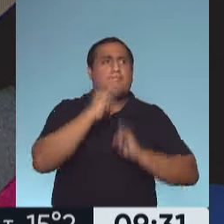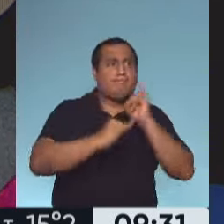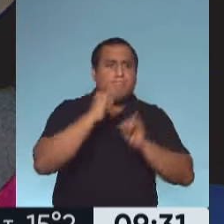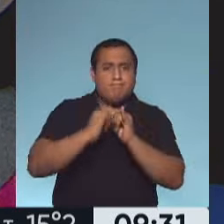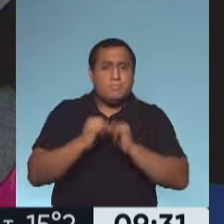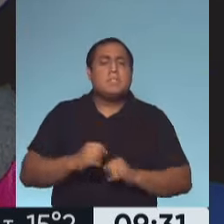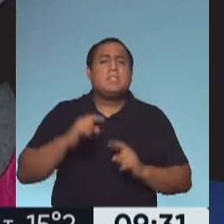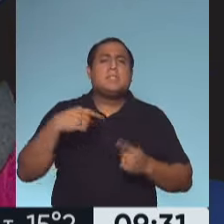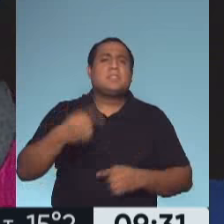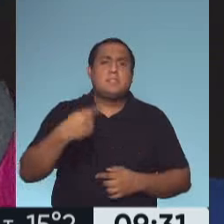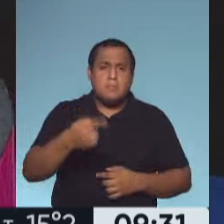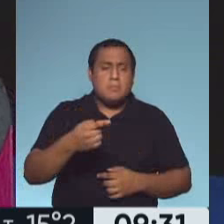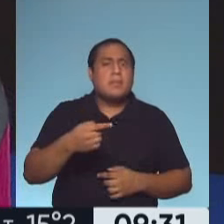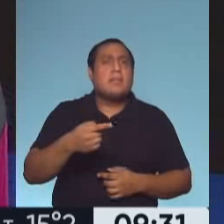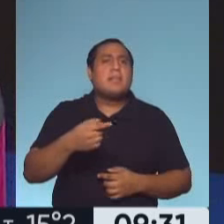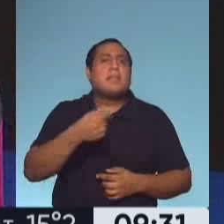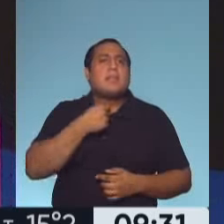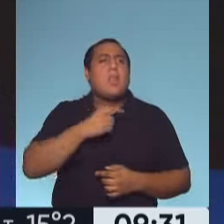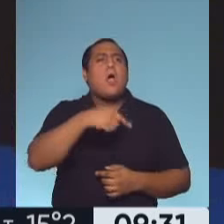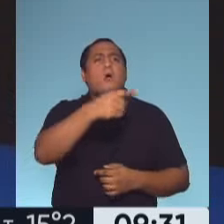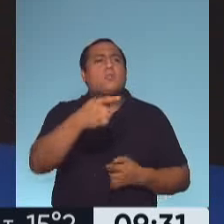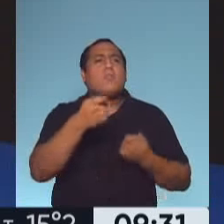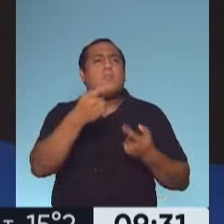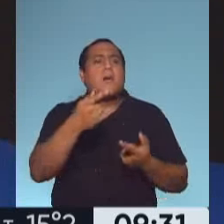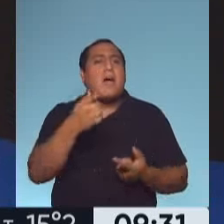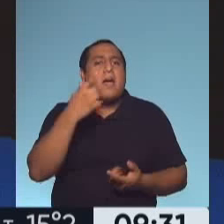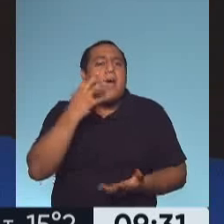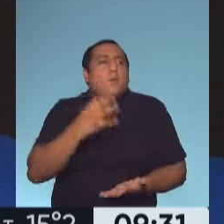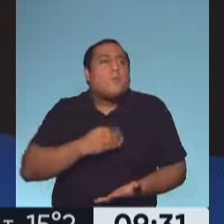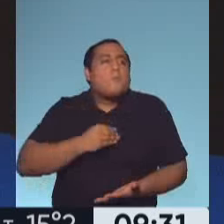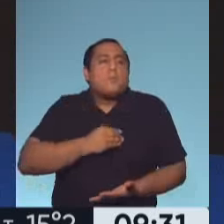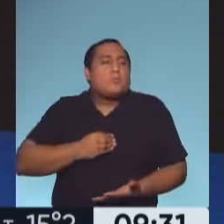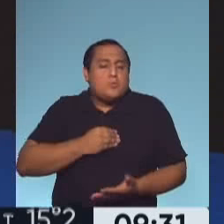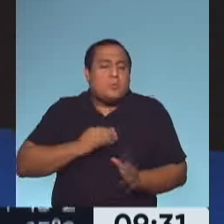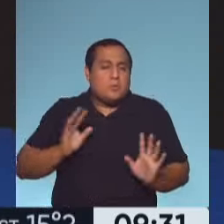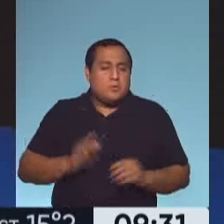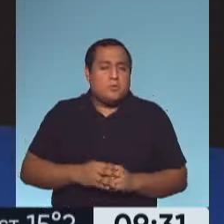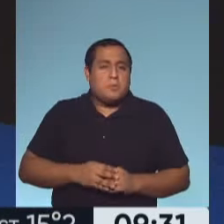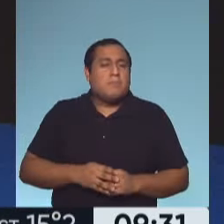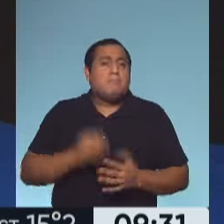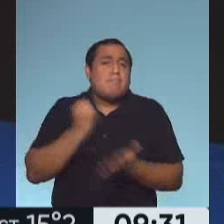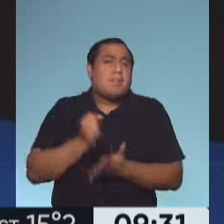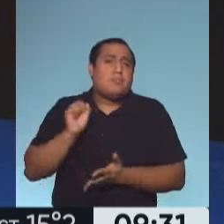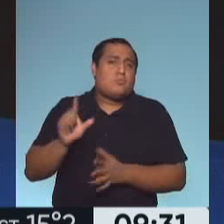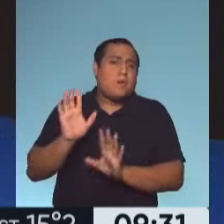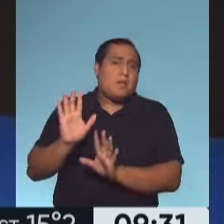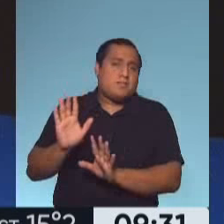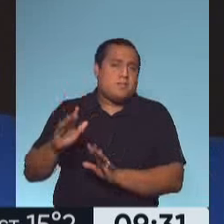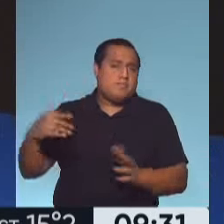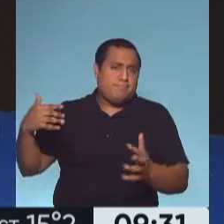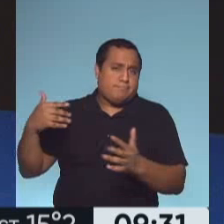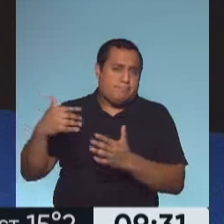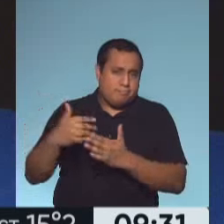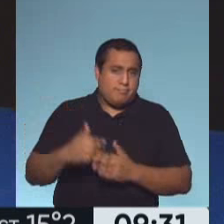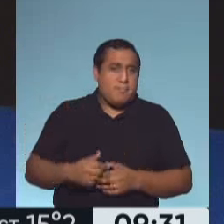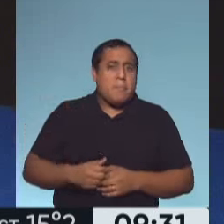con el compromiso de generar en el otro algo, una emoción, que es justamente lo que lo definió él a lo largo de toda su trayectoria.